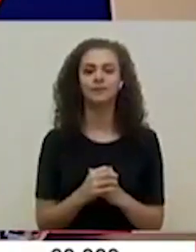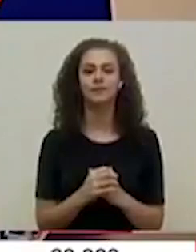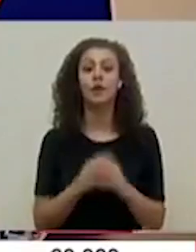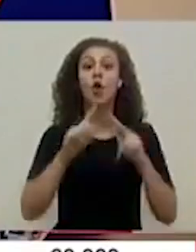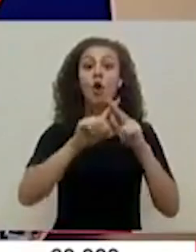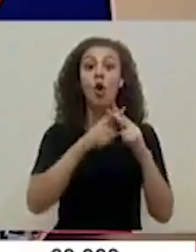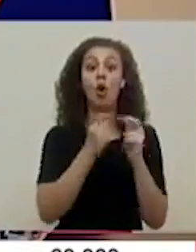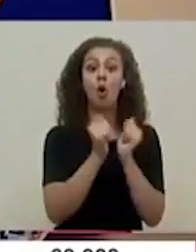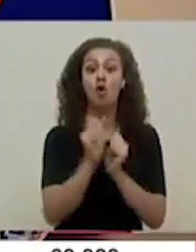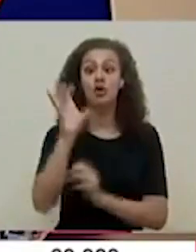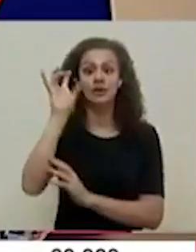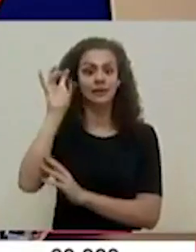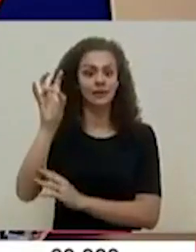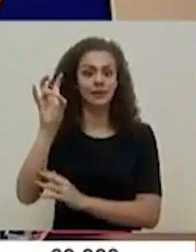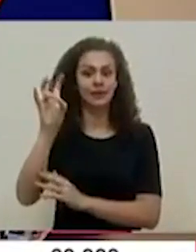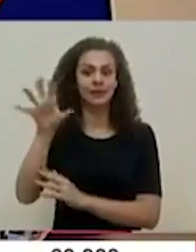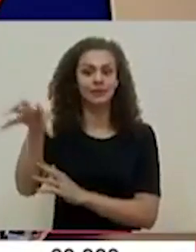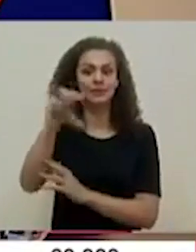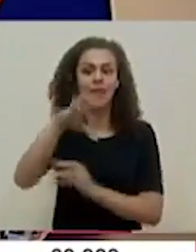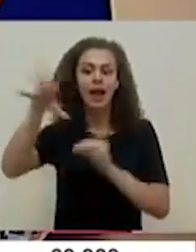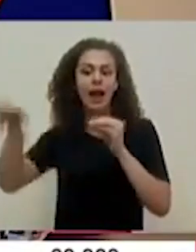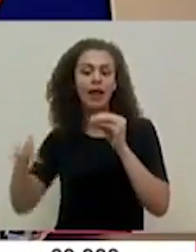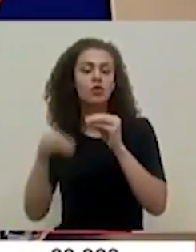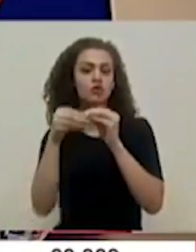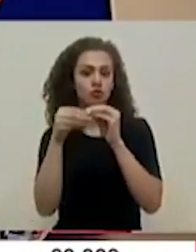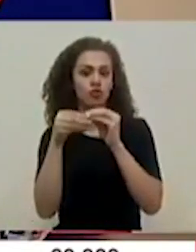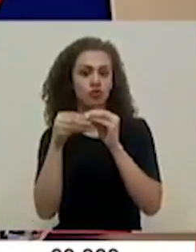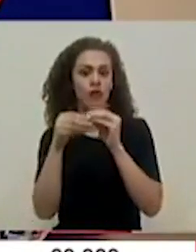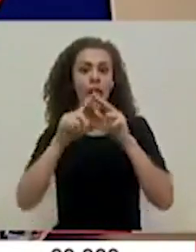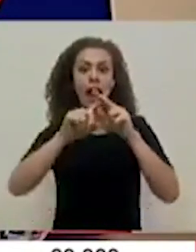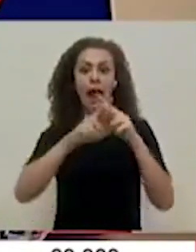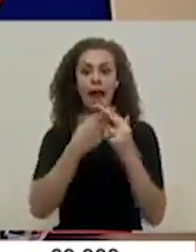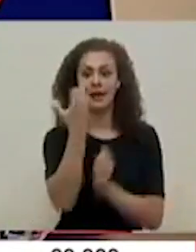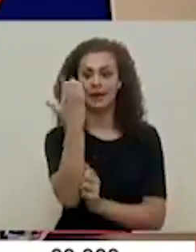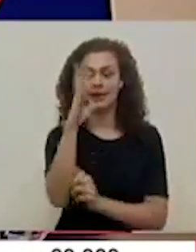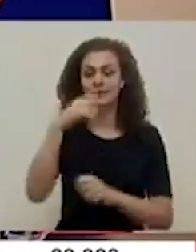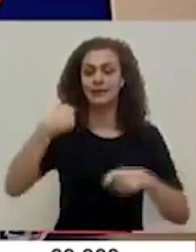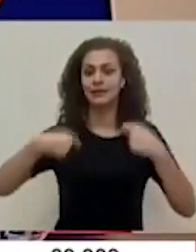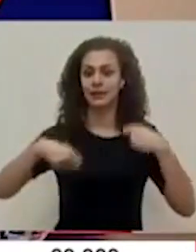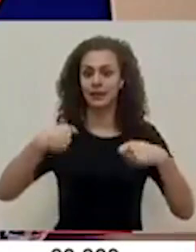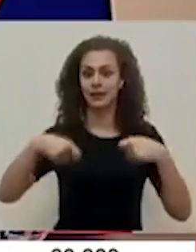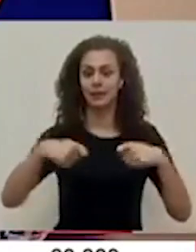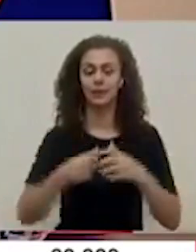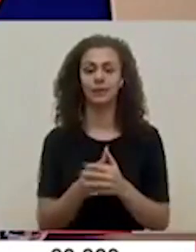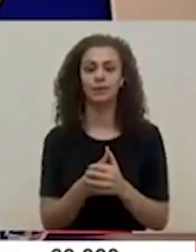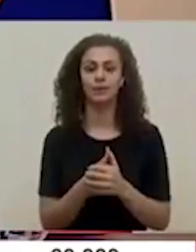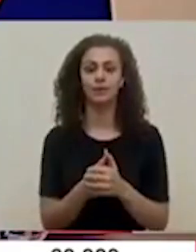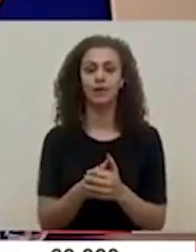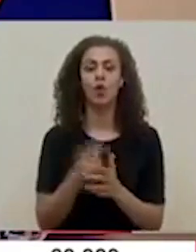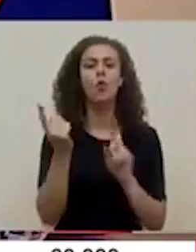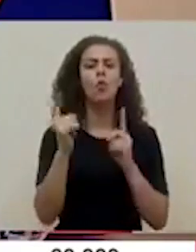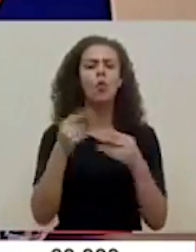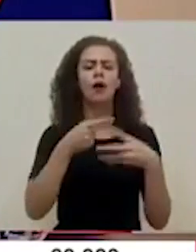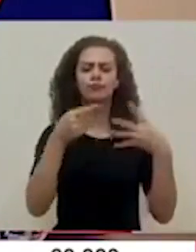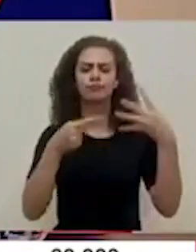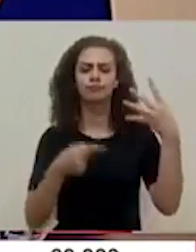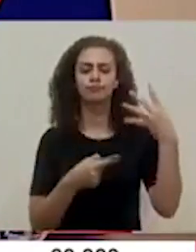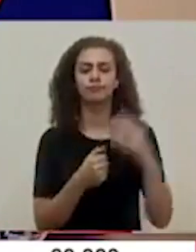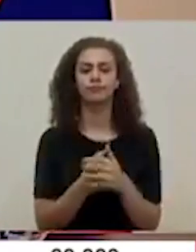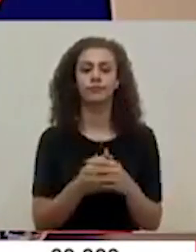Comienzo con 7 estados adicionales a partir del 15 de septiembre, que son los siguientes,